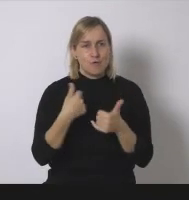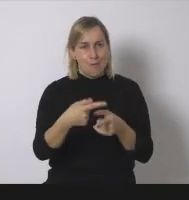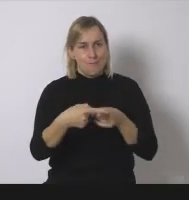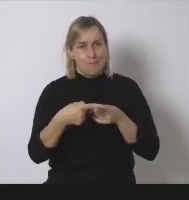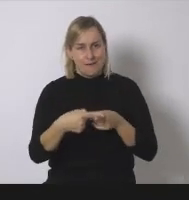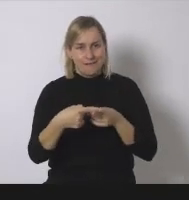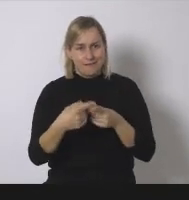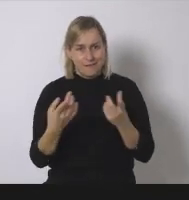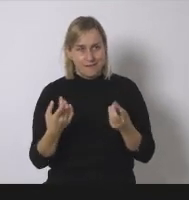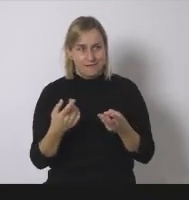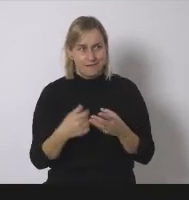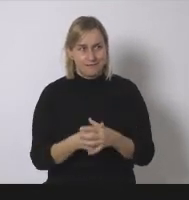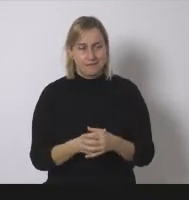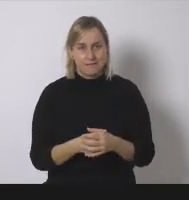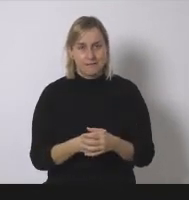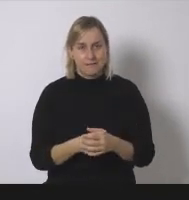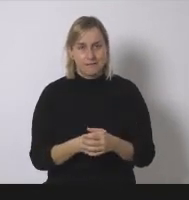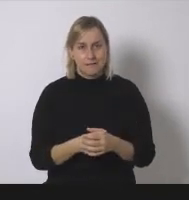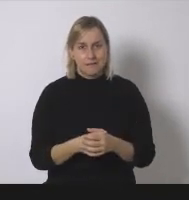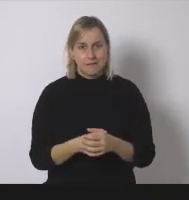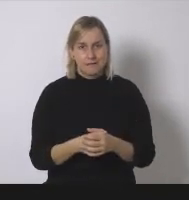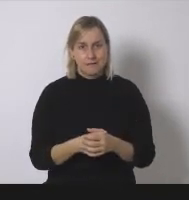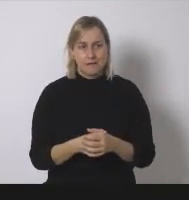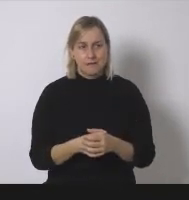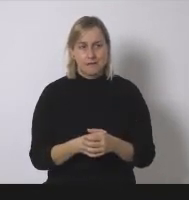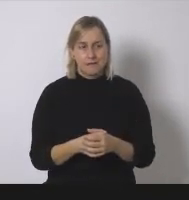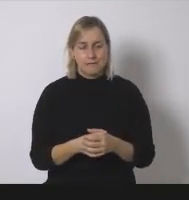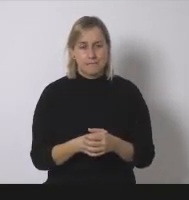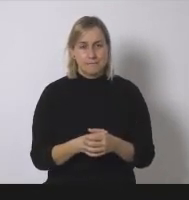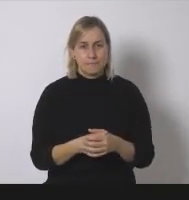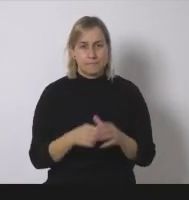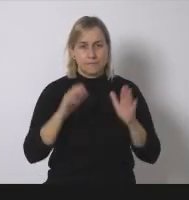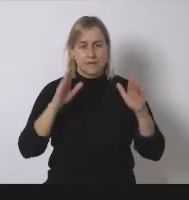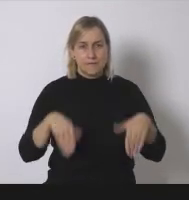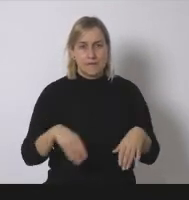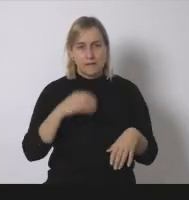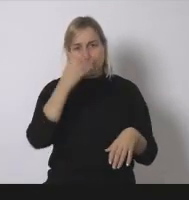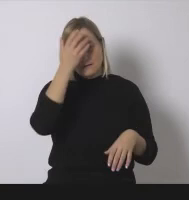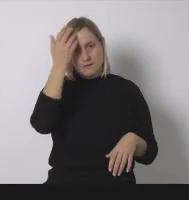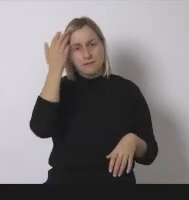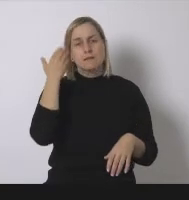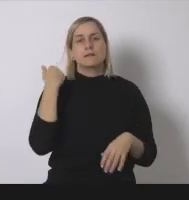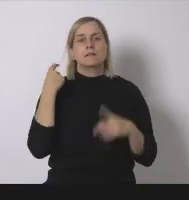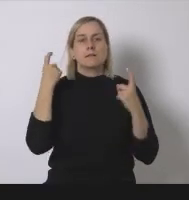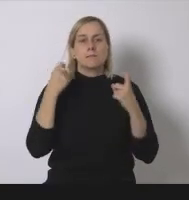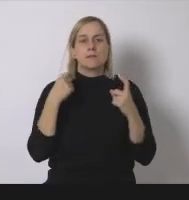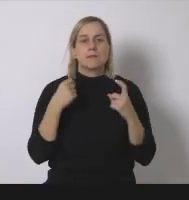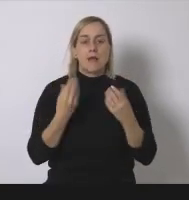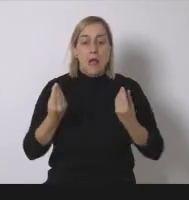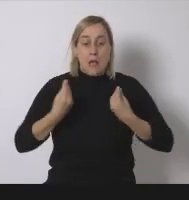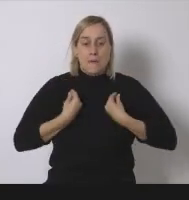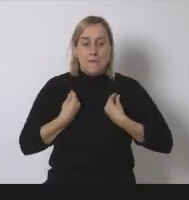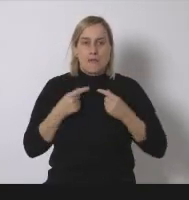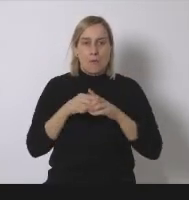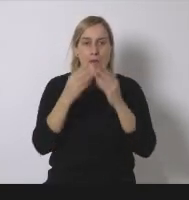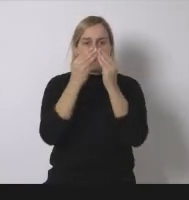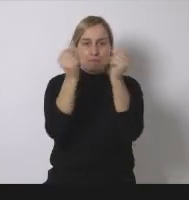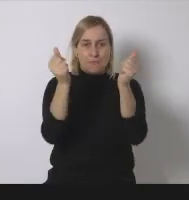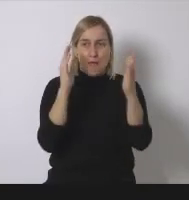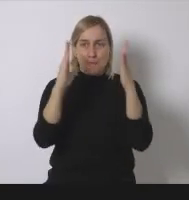de alguna forma hemos desmaterializado nuestras vidas durante este periodo